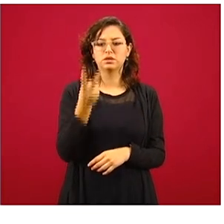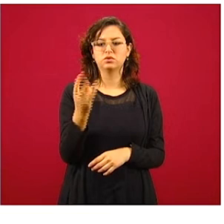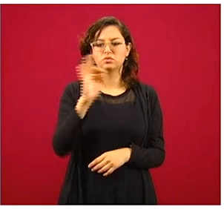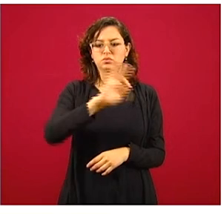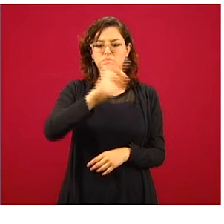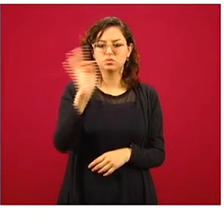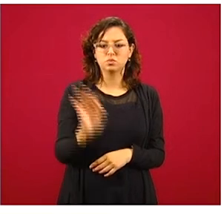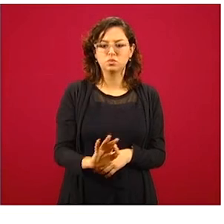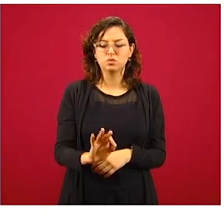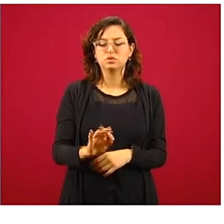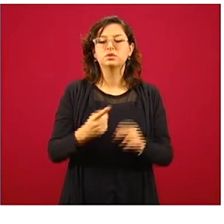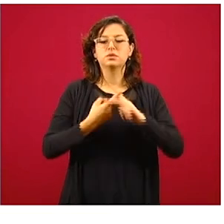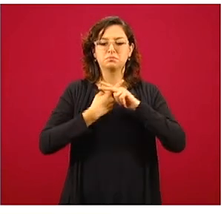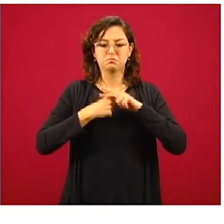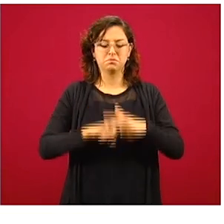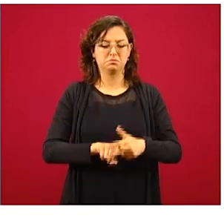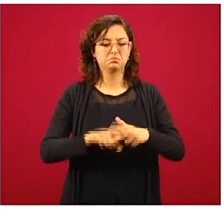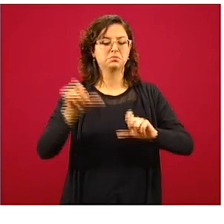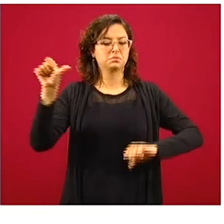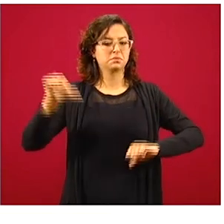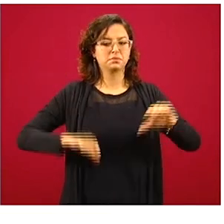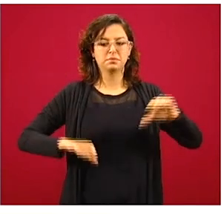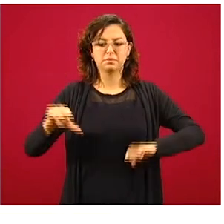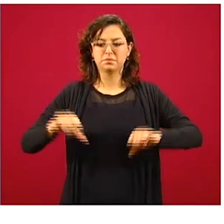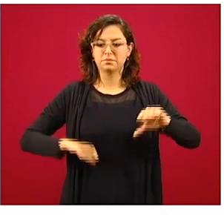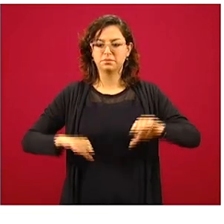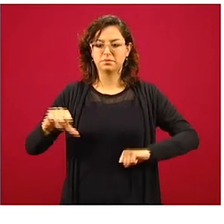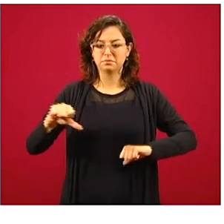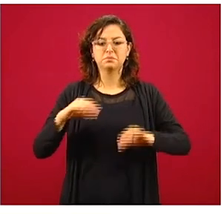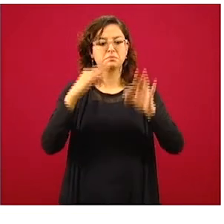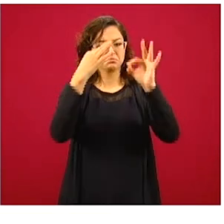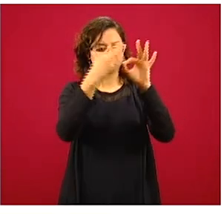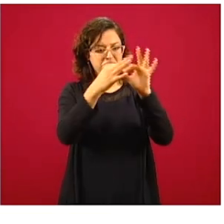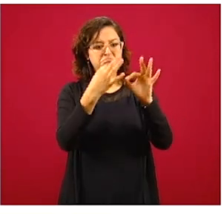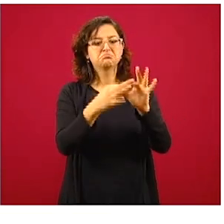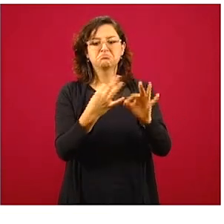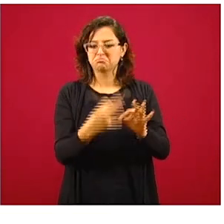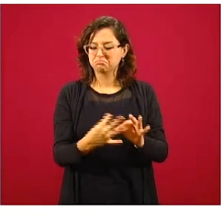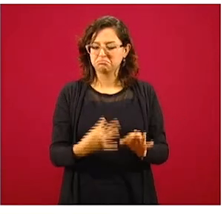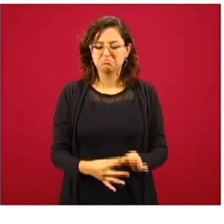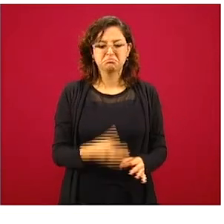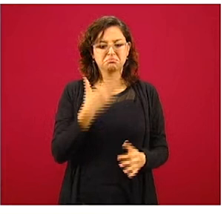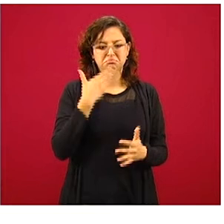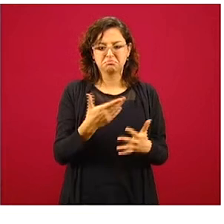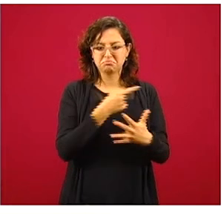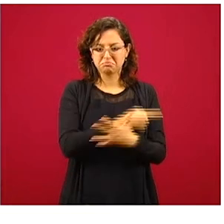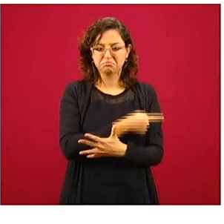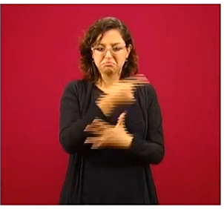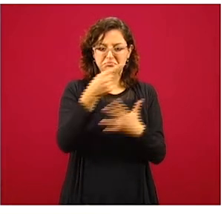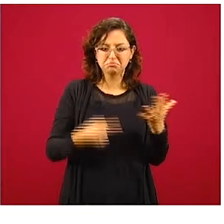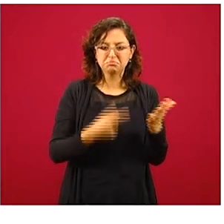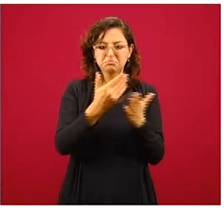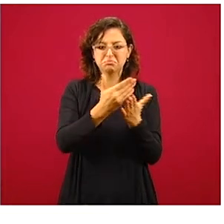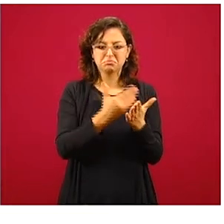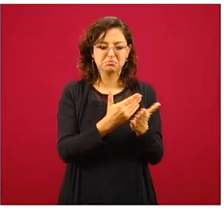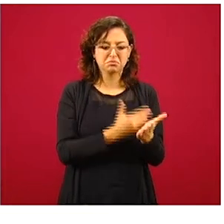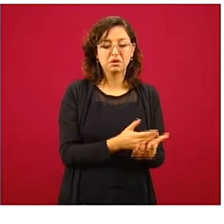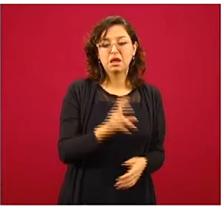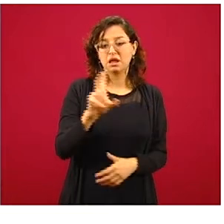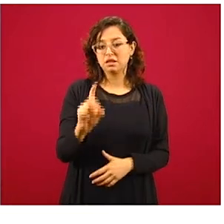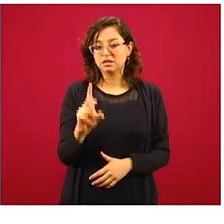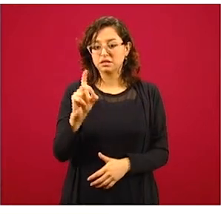había iniciado sus actividades y cumple con las medidas y los protocolos, 34